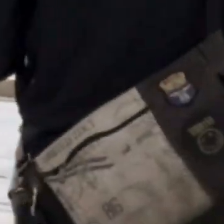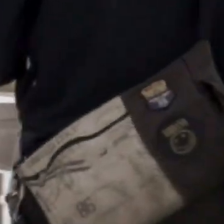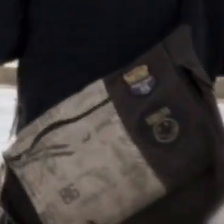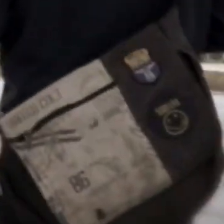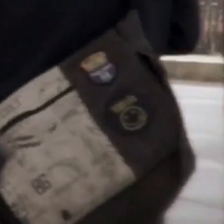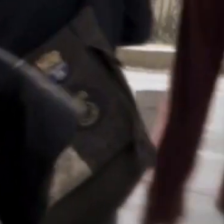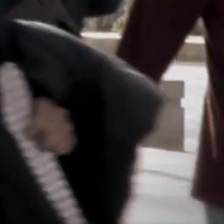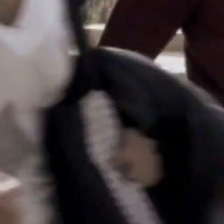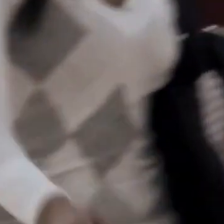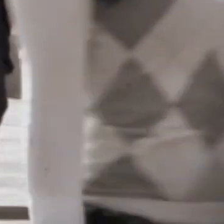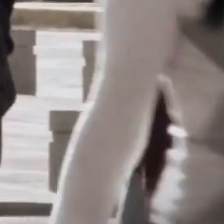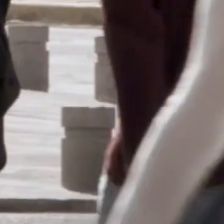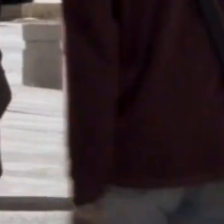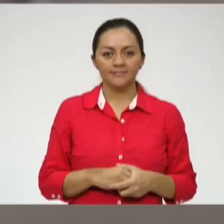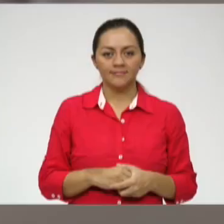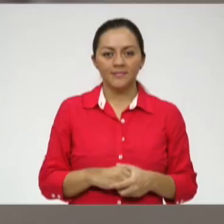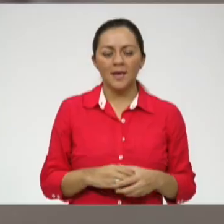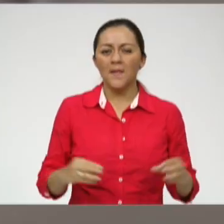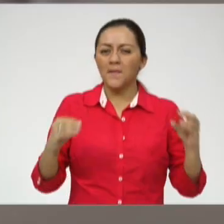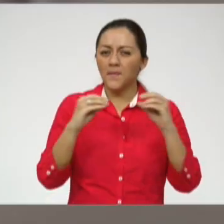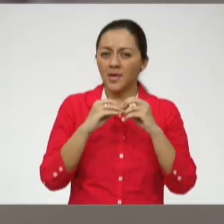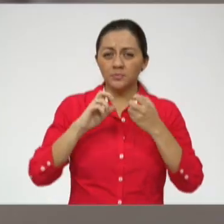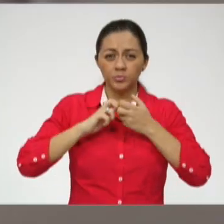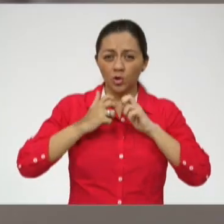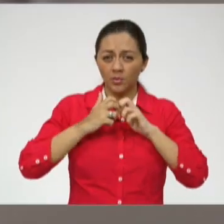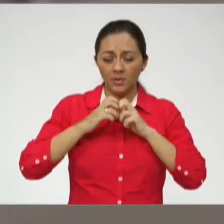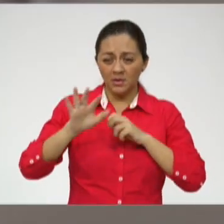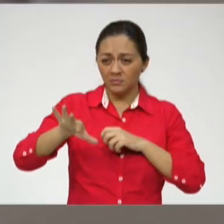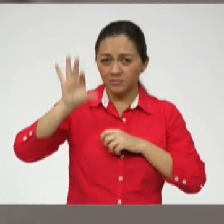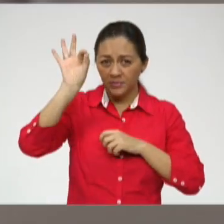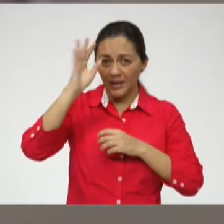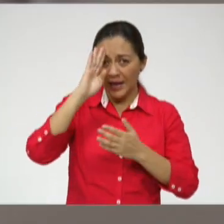¿Qué carrera?